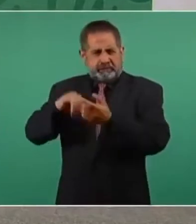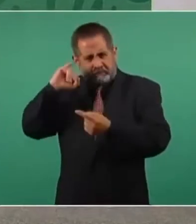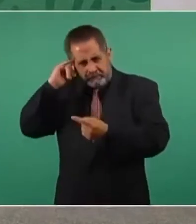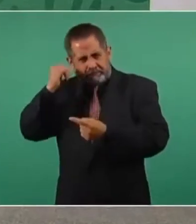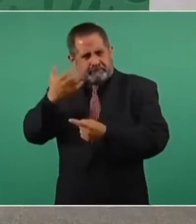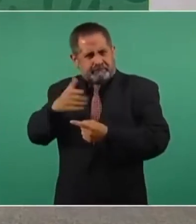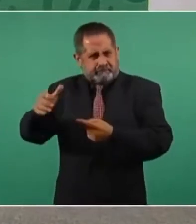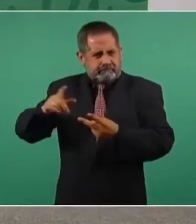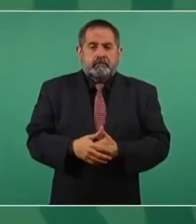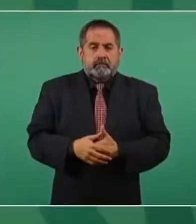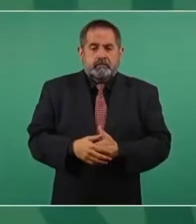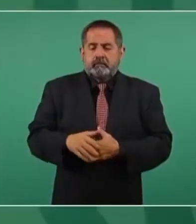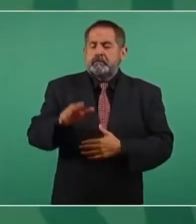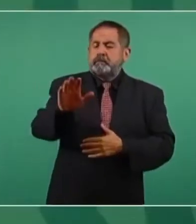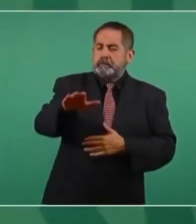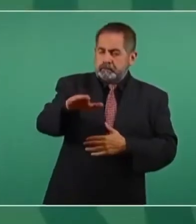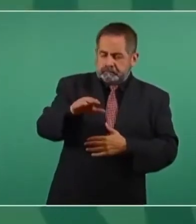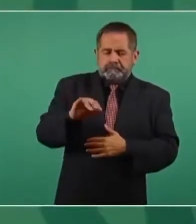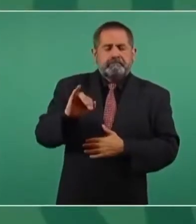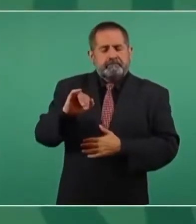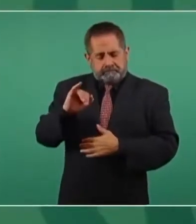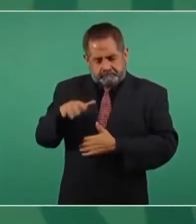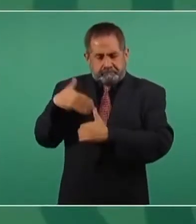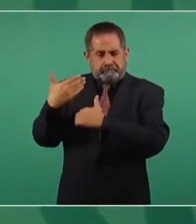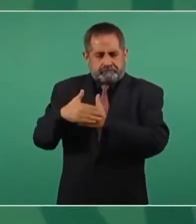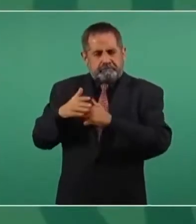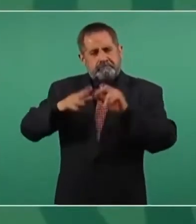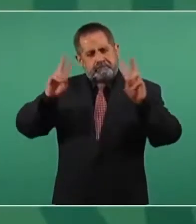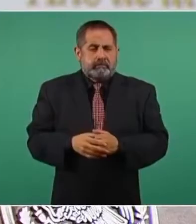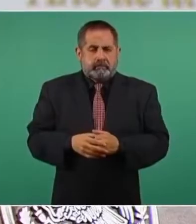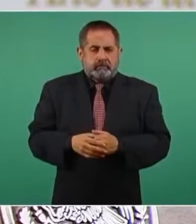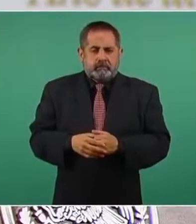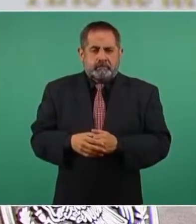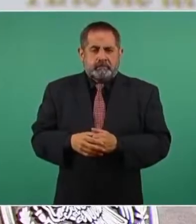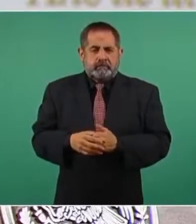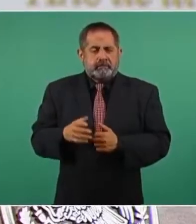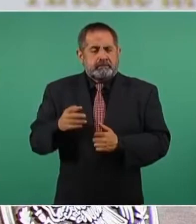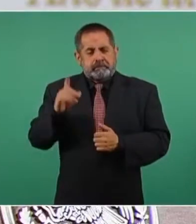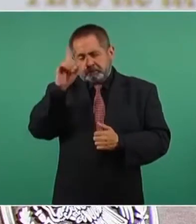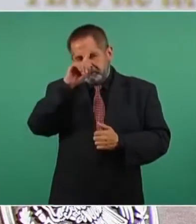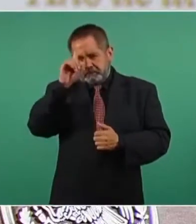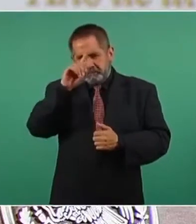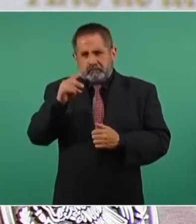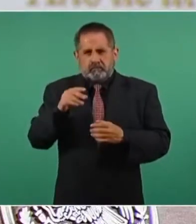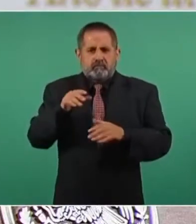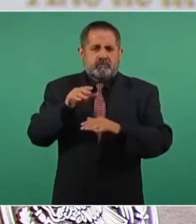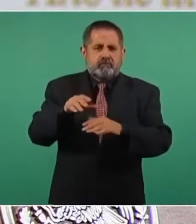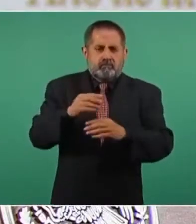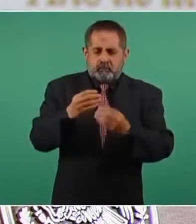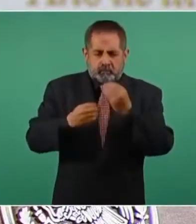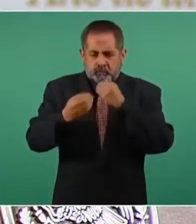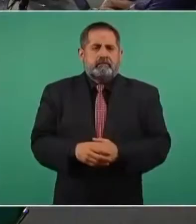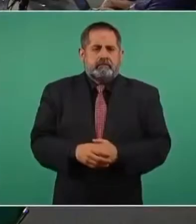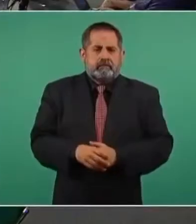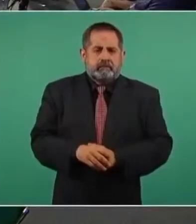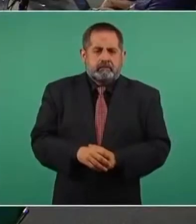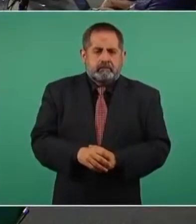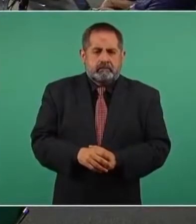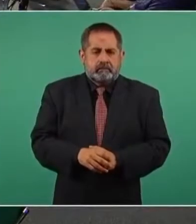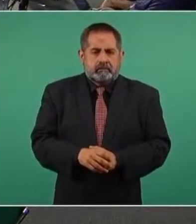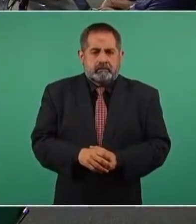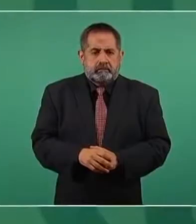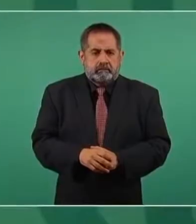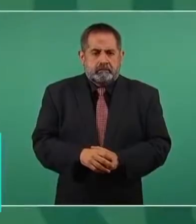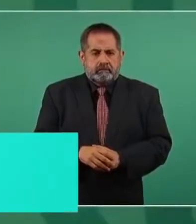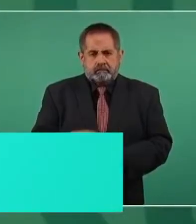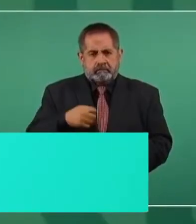Nacional aseguró que Arturo Saldívar debe mantenerse como presidente no solo de la Corte, sino también del Consejo de la Judicatura Federal. Que